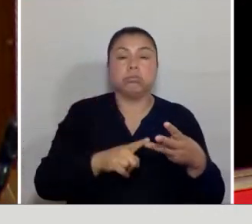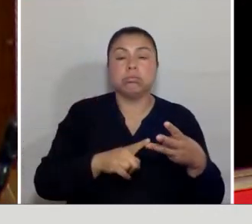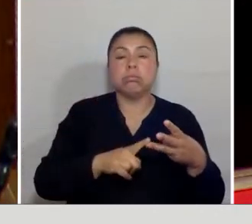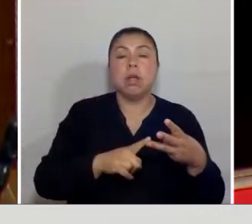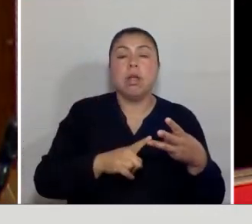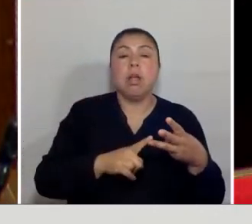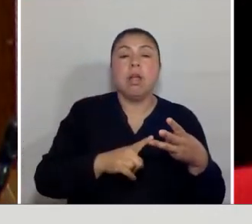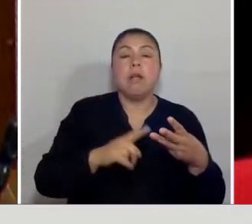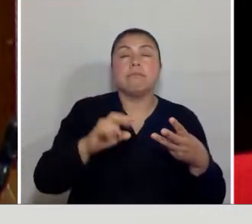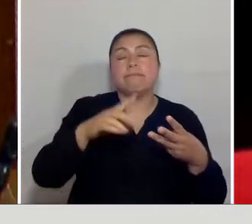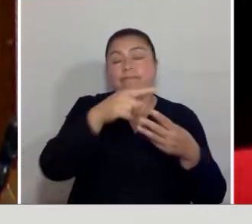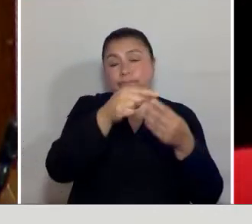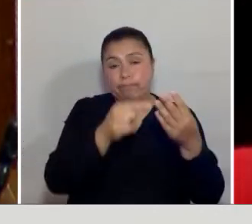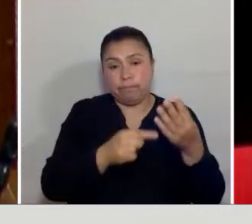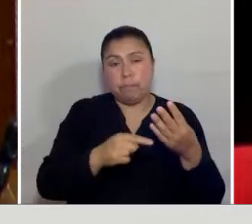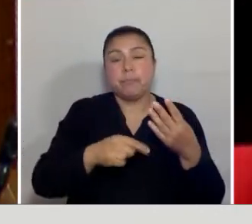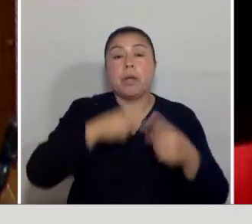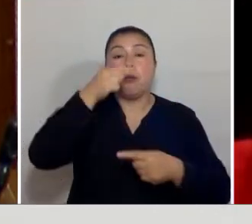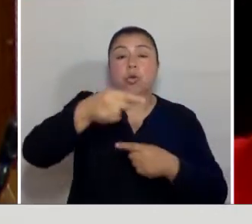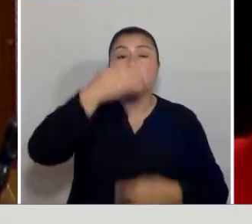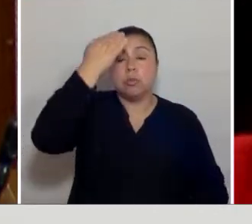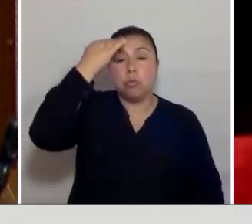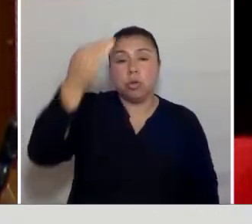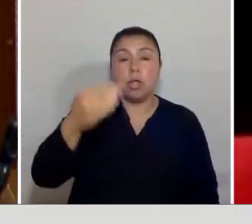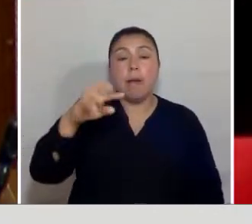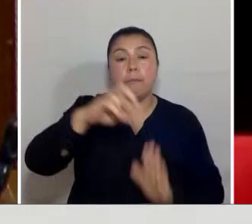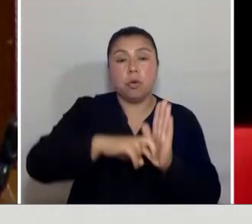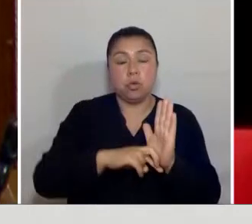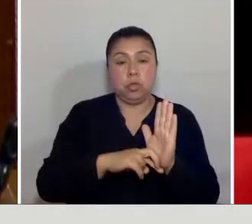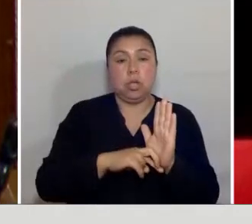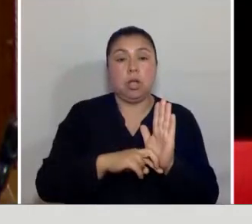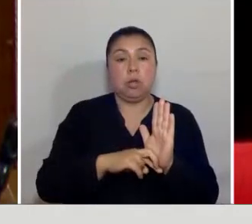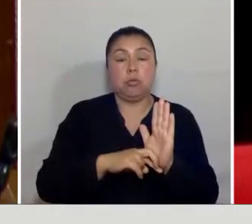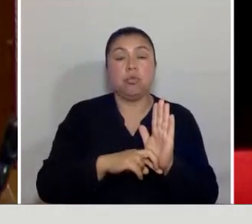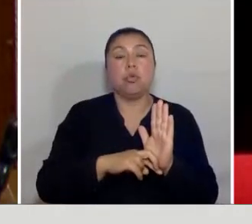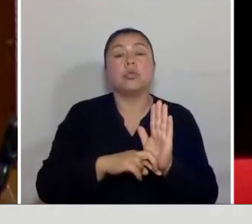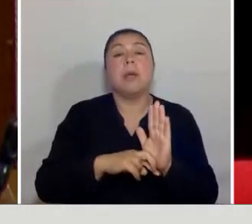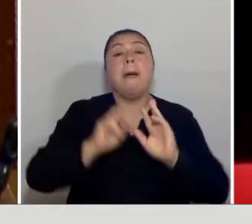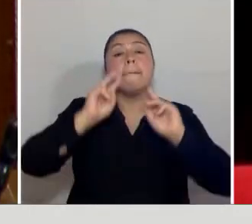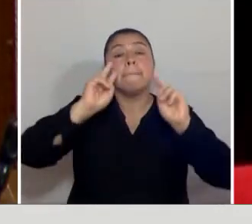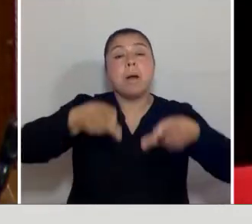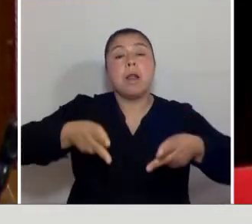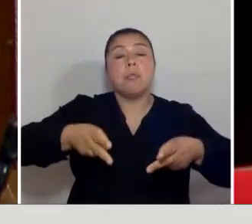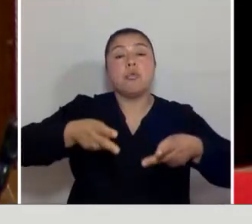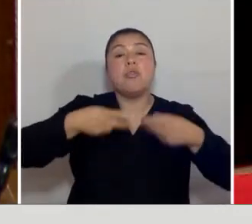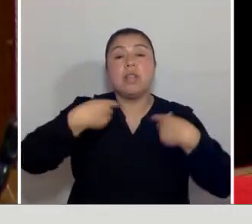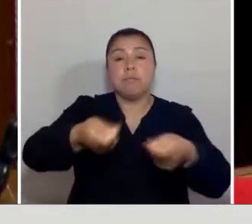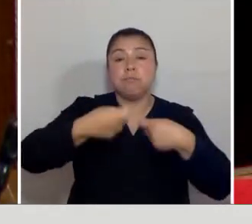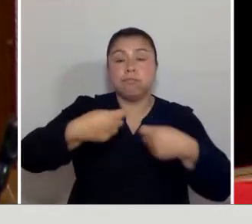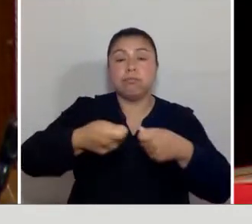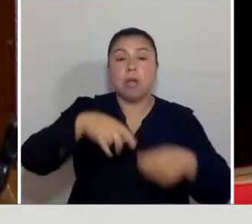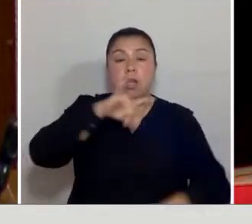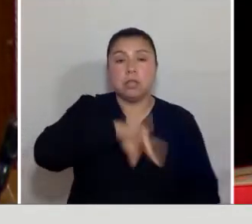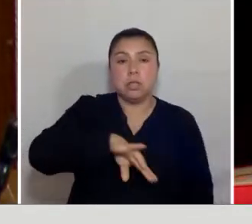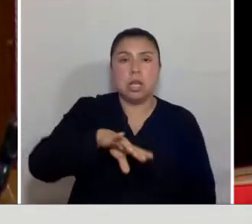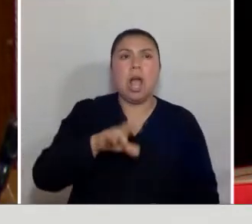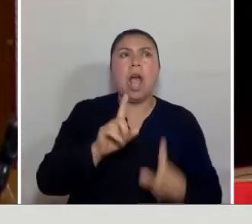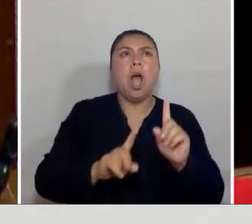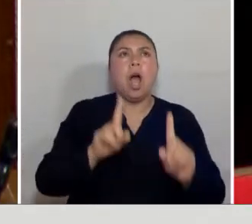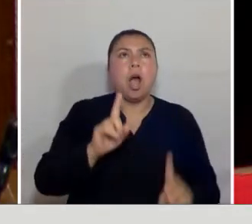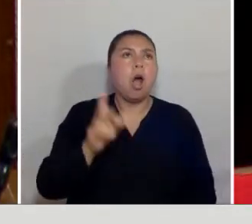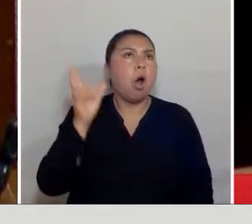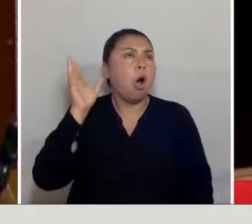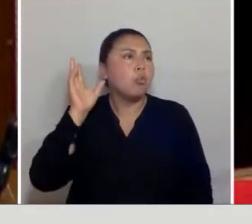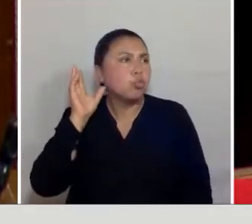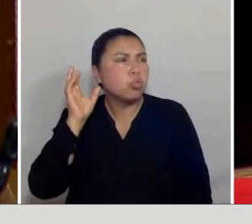si es así, espero que en los próximos días ingresen proyectos de ley para prohibir este tipo de apuestas en Chile. Por otro lado, escucho a algunos decir que no podemos